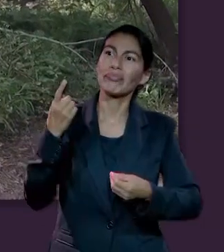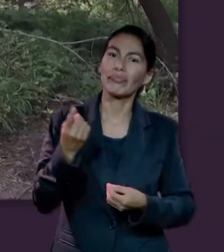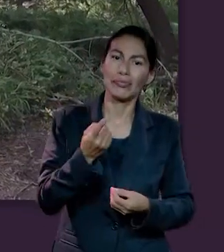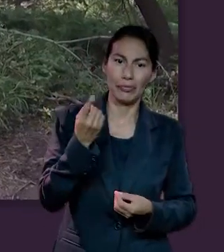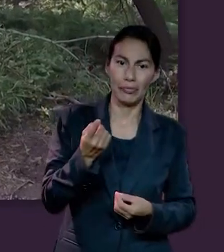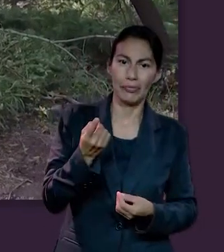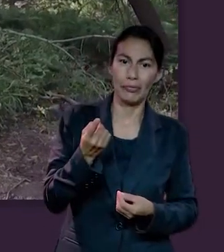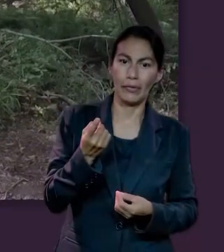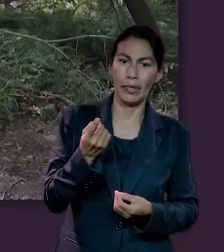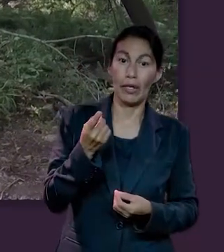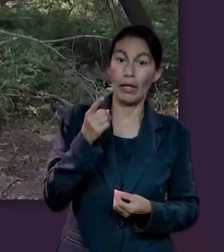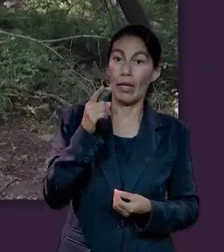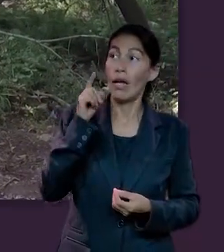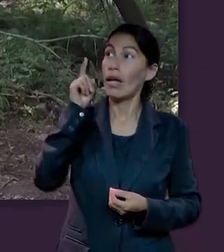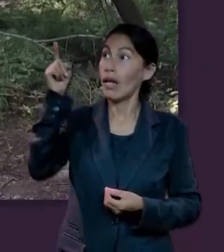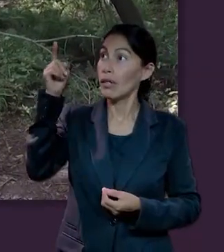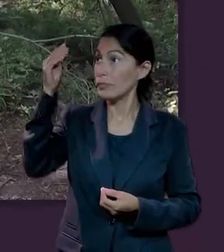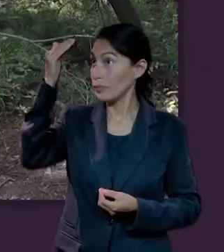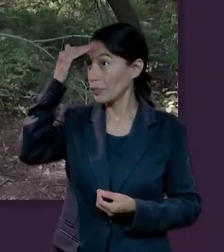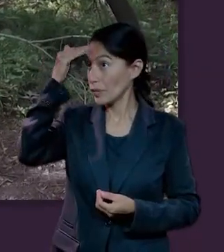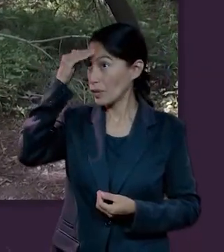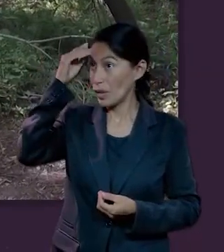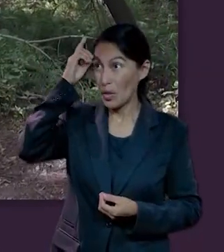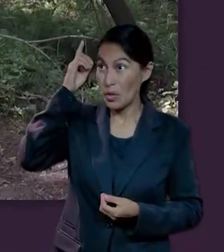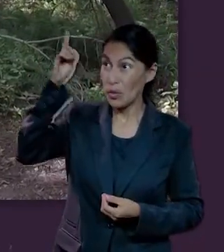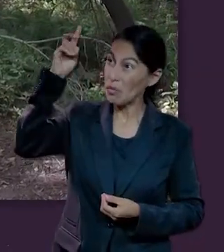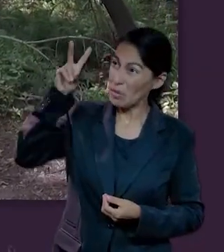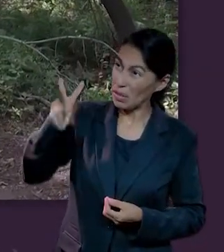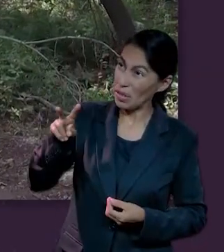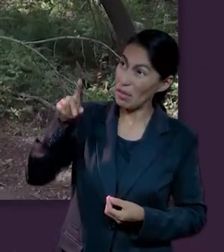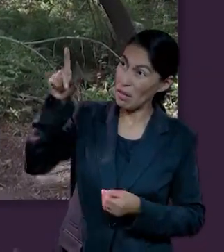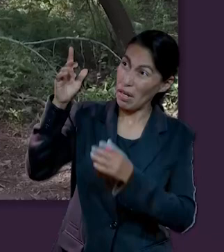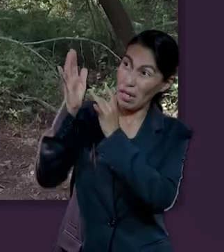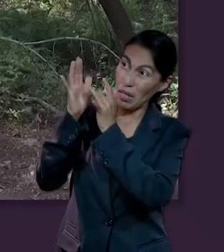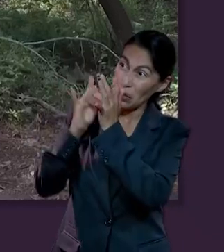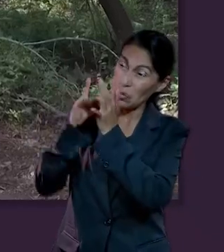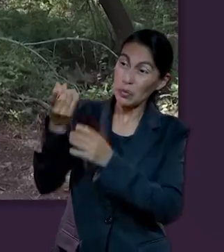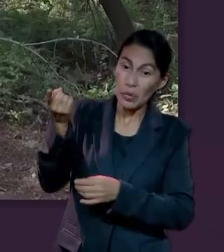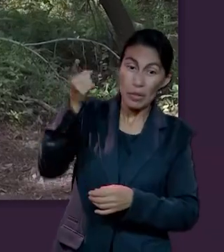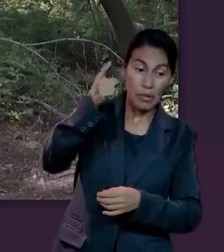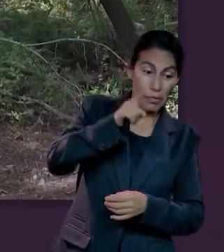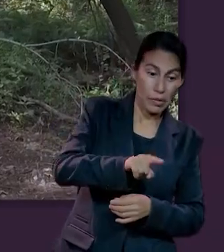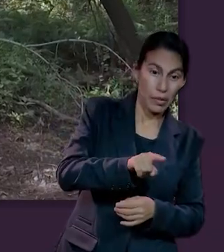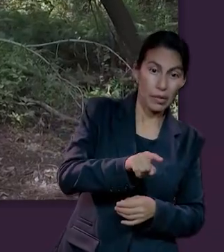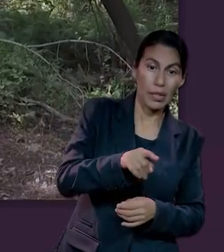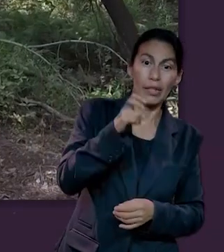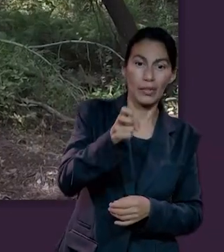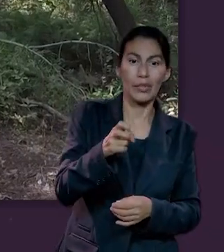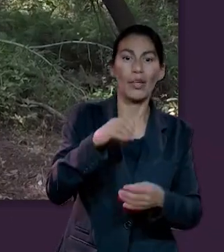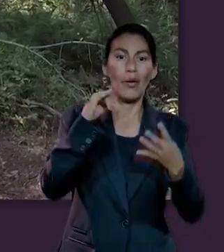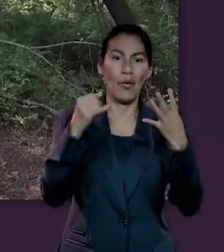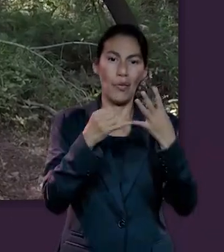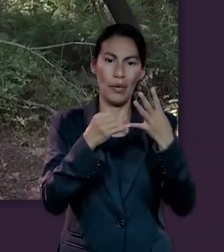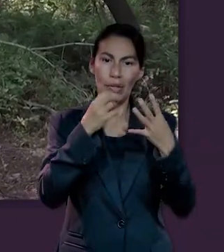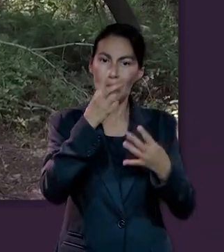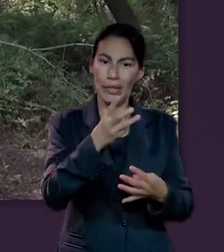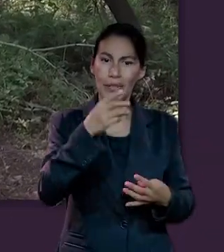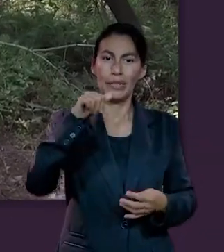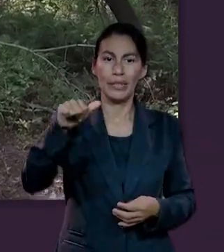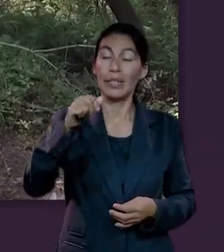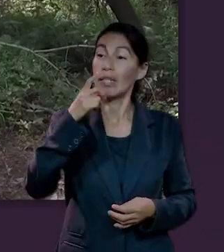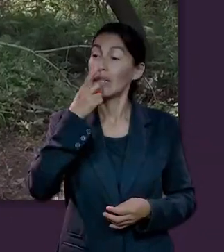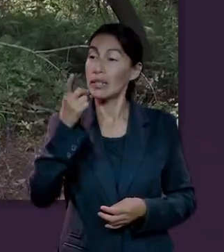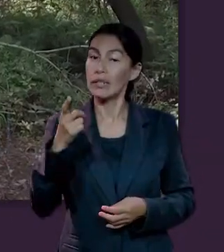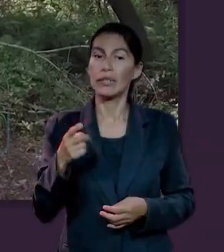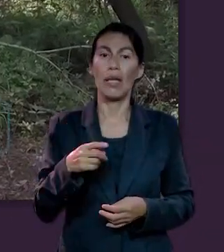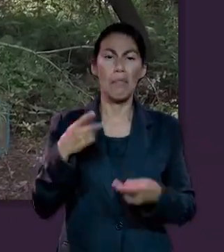esta es la vida eterna, dijo el Señor, que te conozcan a ti, el único Dios verdadero y a Jesucristo a quien has enviado. Y así, Juan 3,